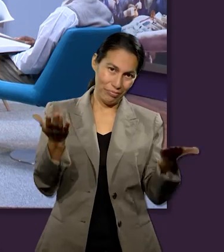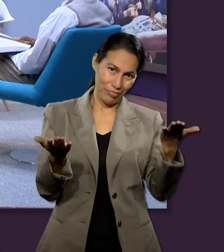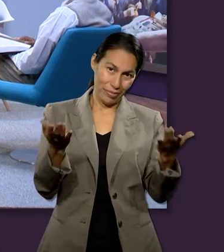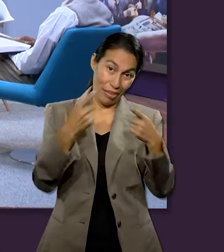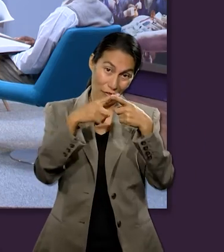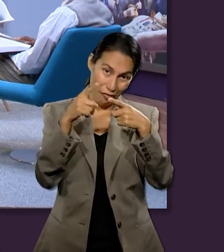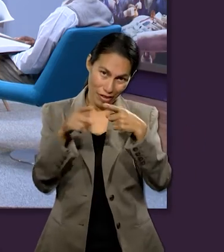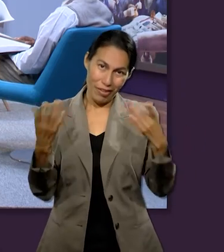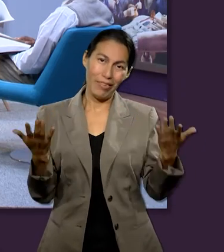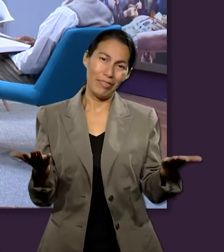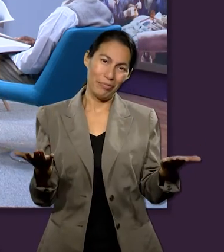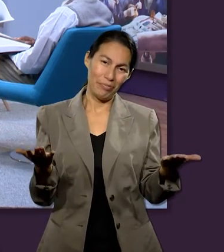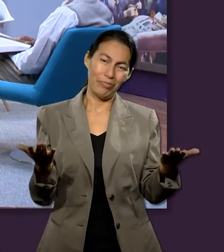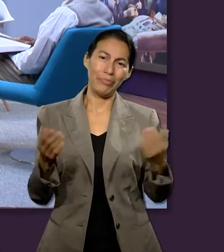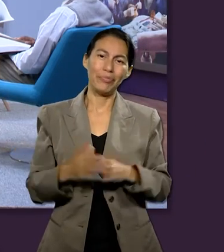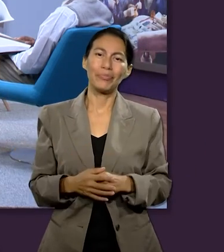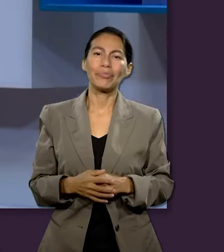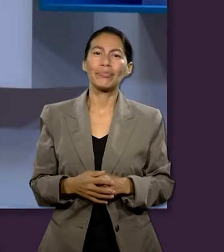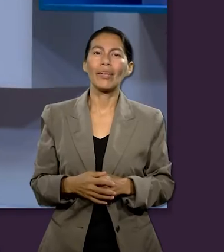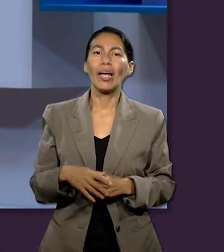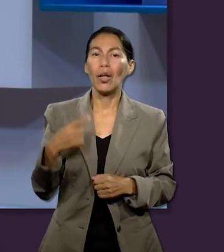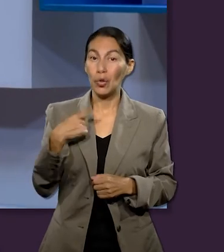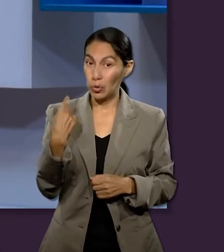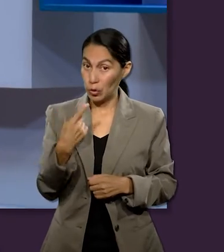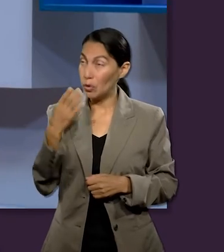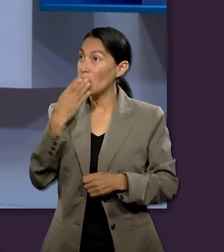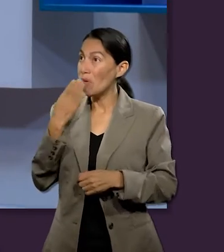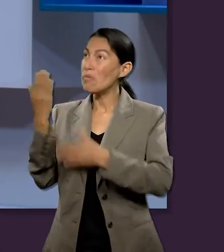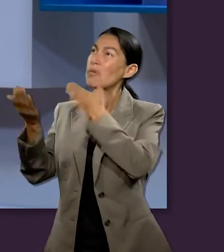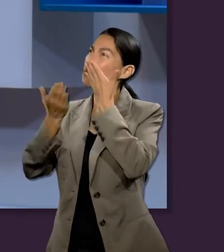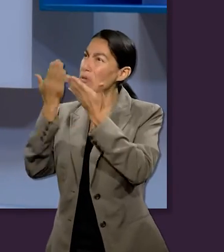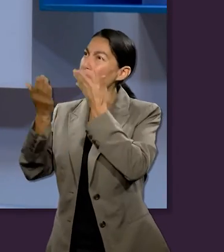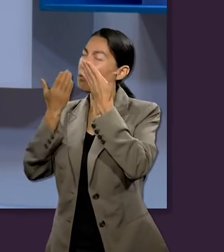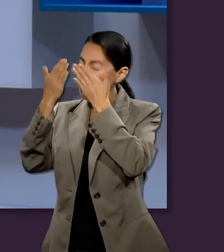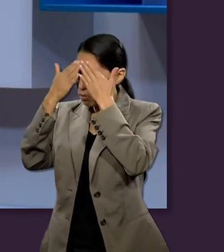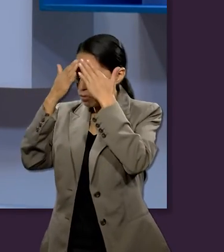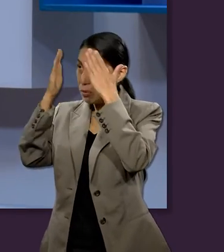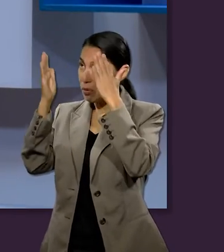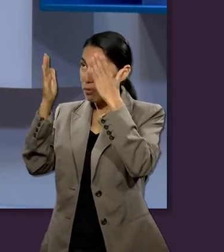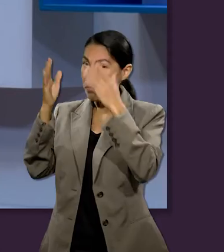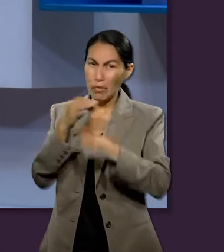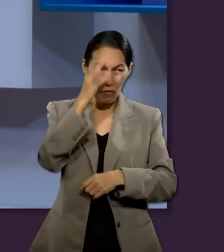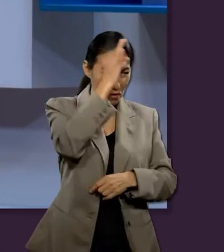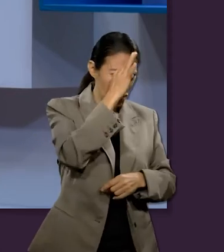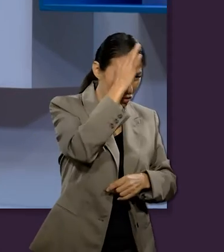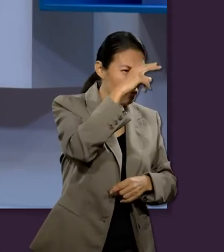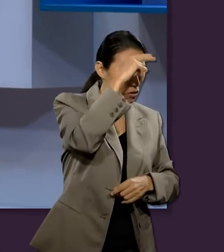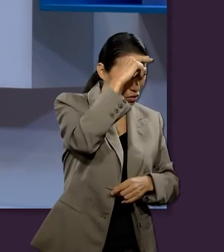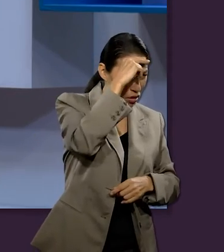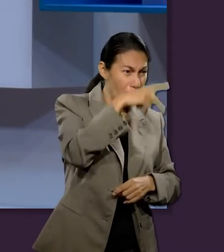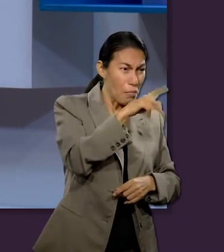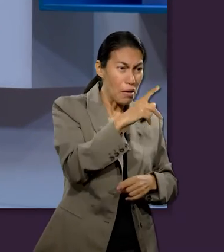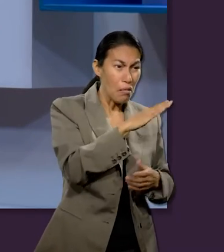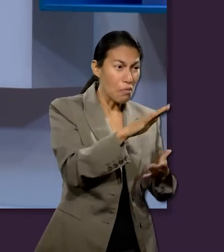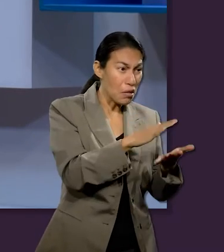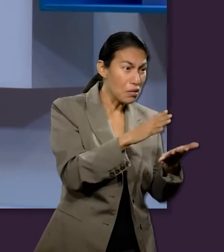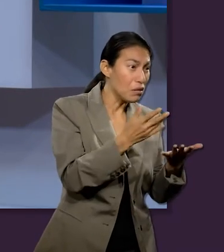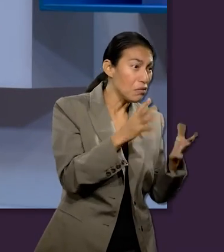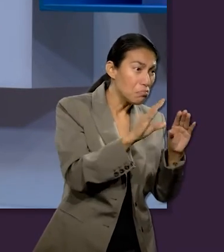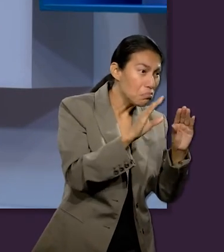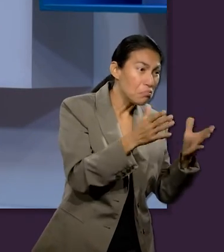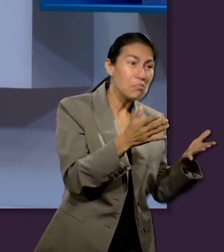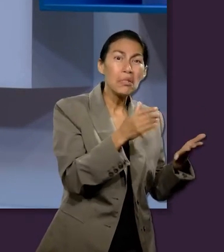guiados por el Espíritu Santo. Porque es la única manera que podemos estudiar la Biblia por